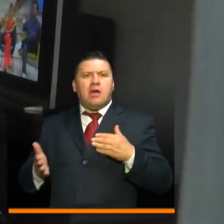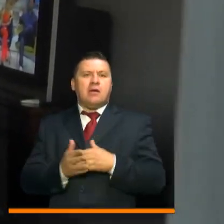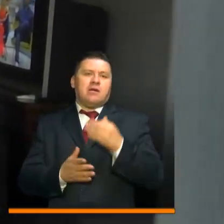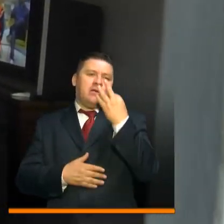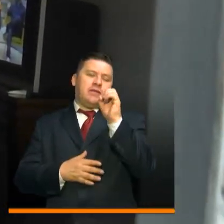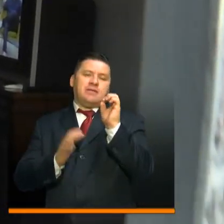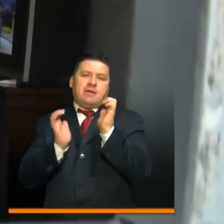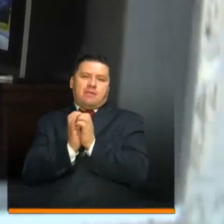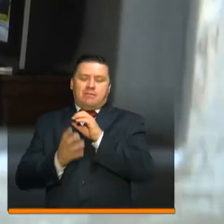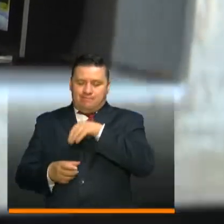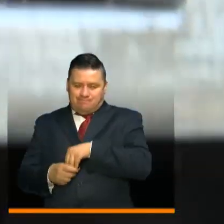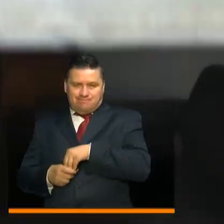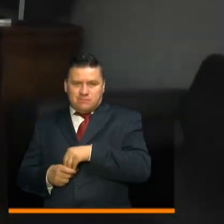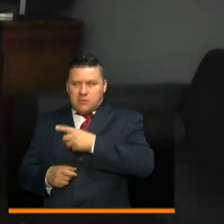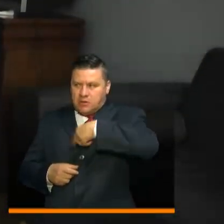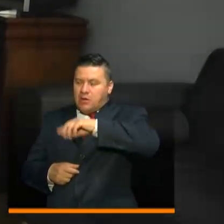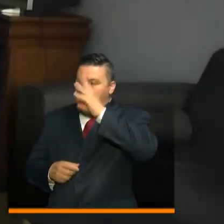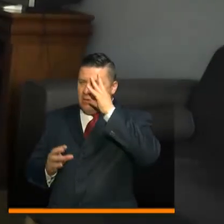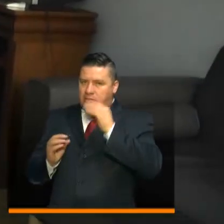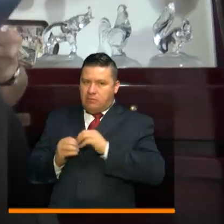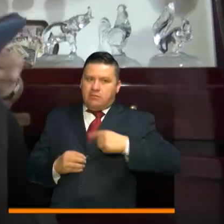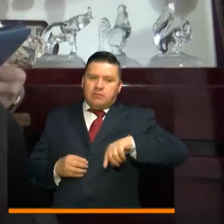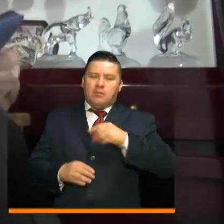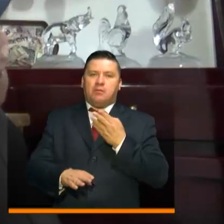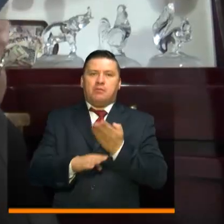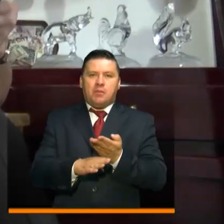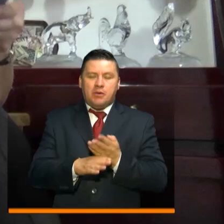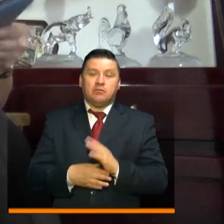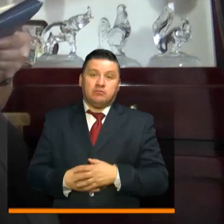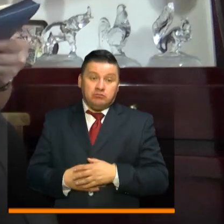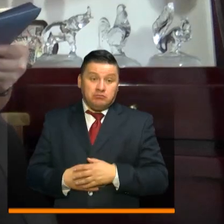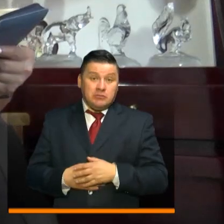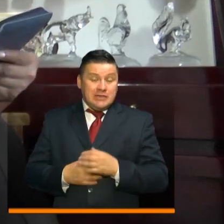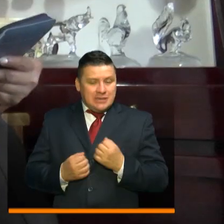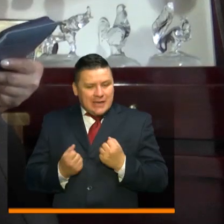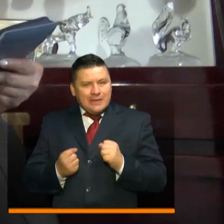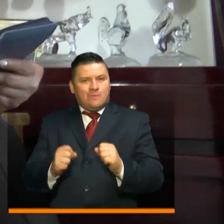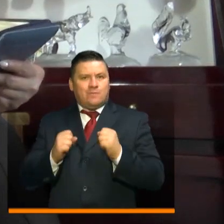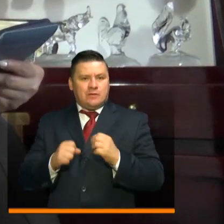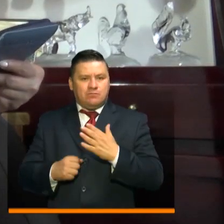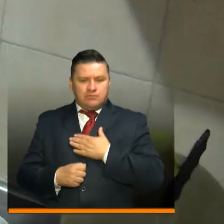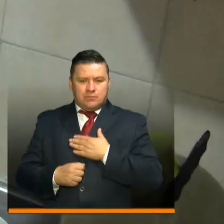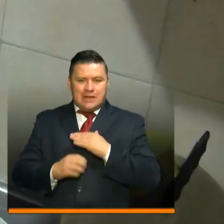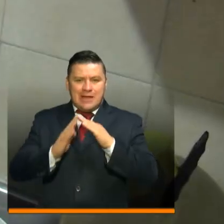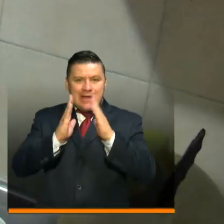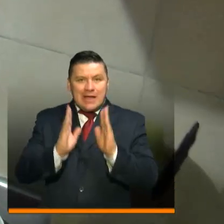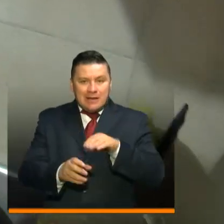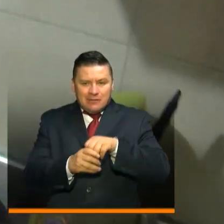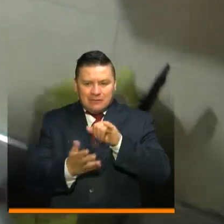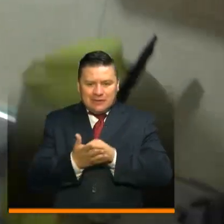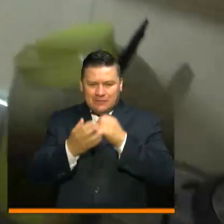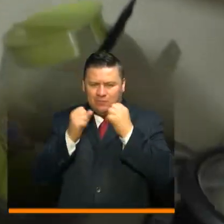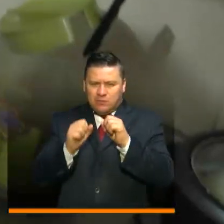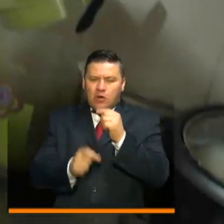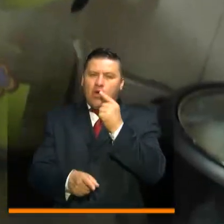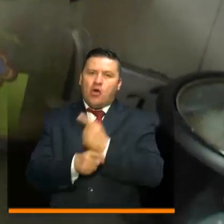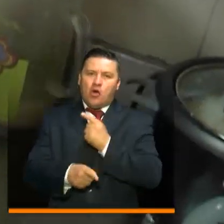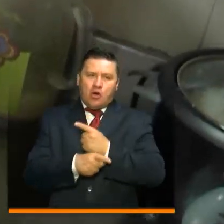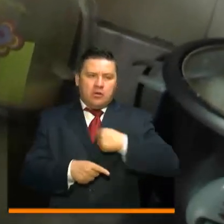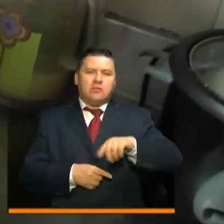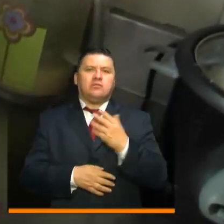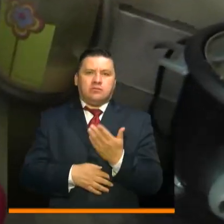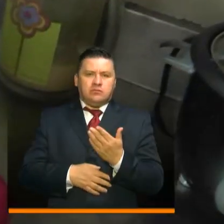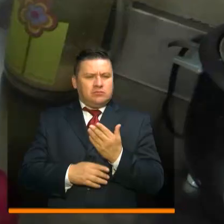30 de mayo, como nosotros también lo planteamos. Y el esfuerzo en nuestras casas es justamente